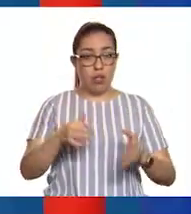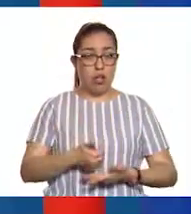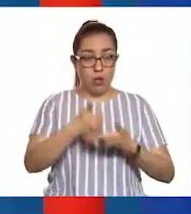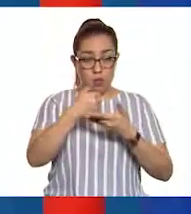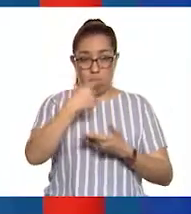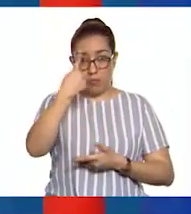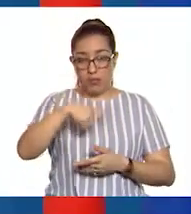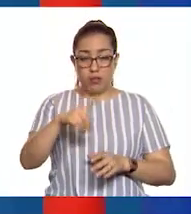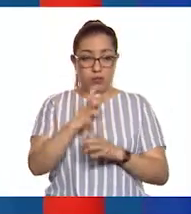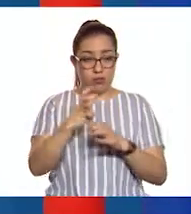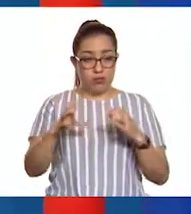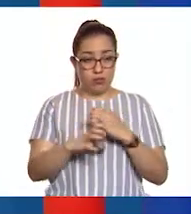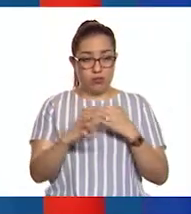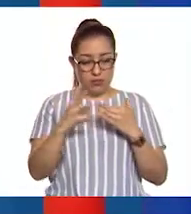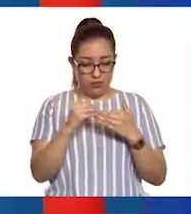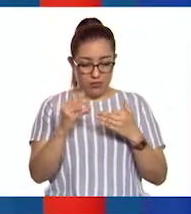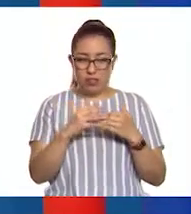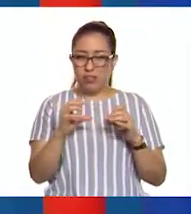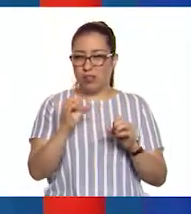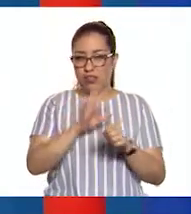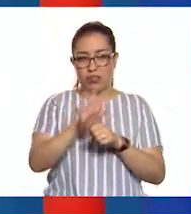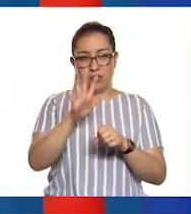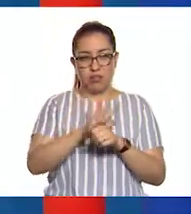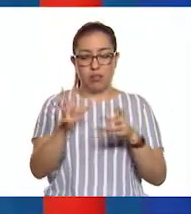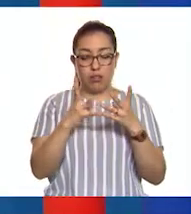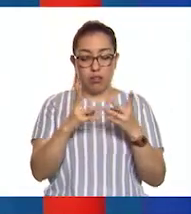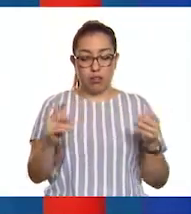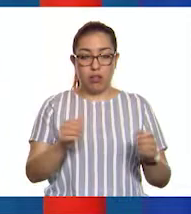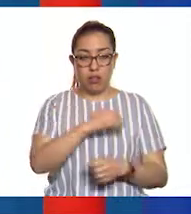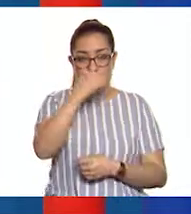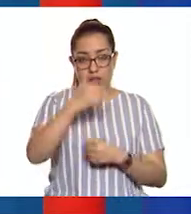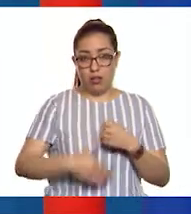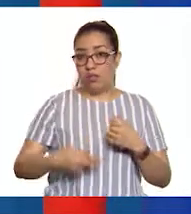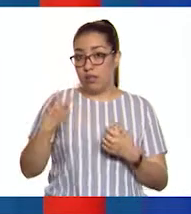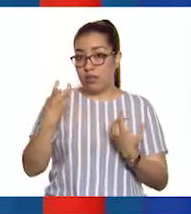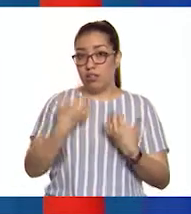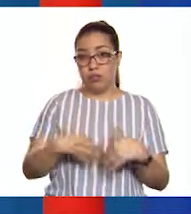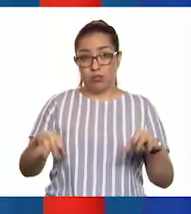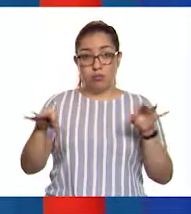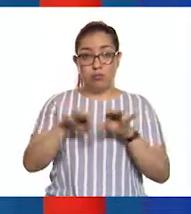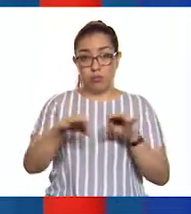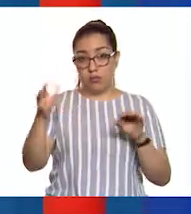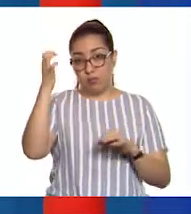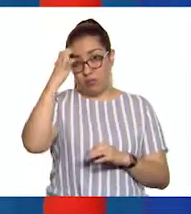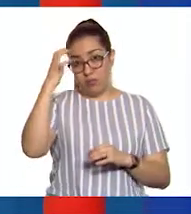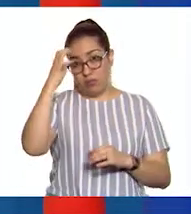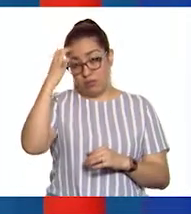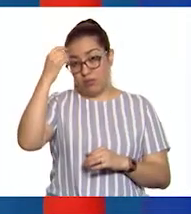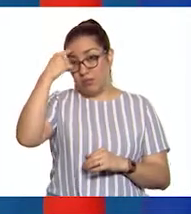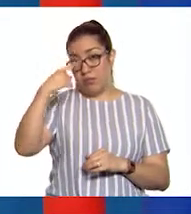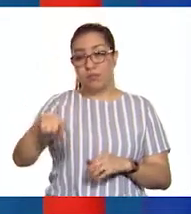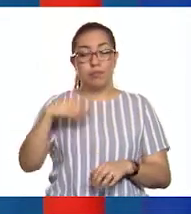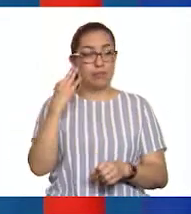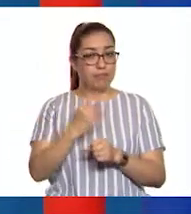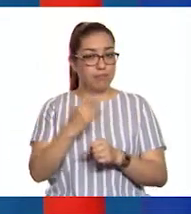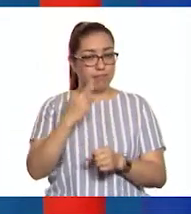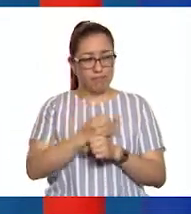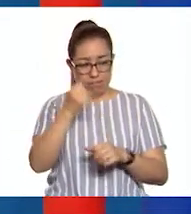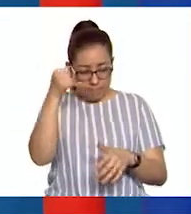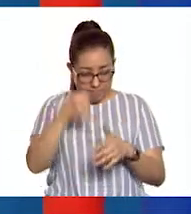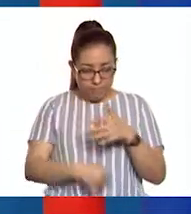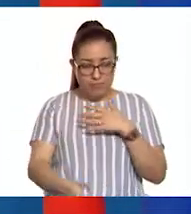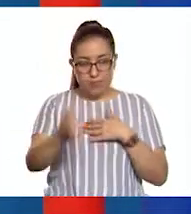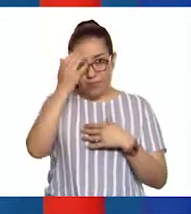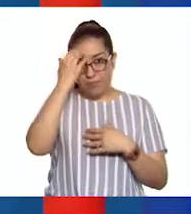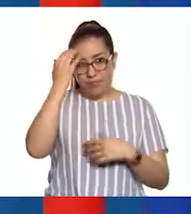que las bacterias. Es importante conocer esto para saber de qué se alimentan y con ello contaremos con más información para diseñar